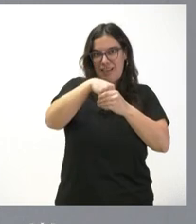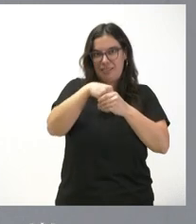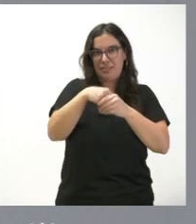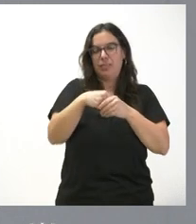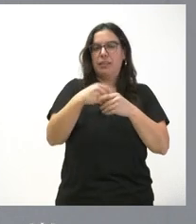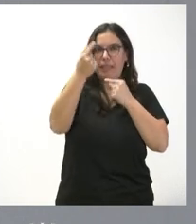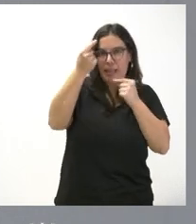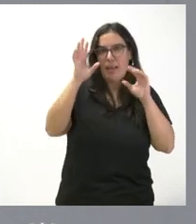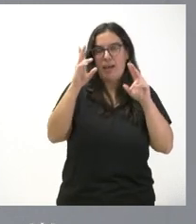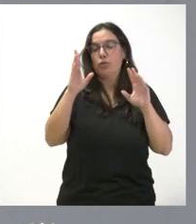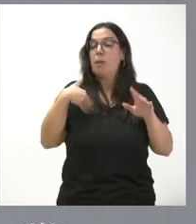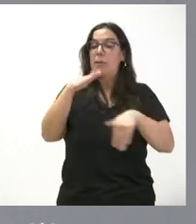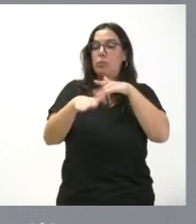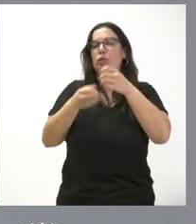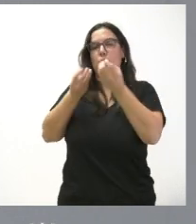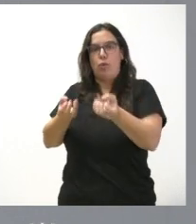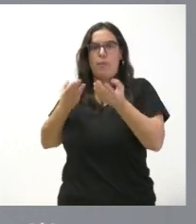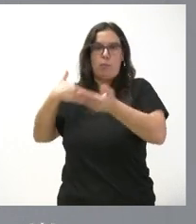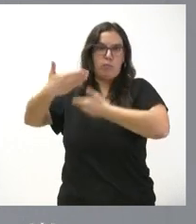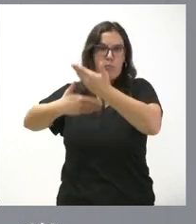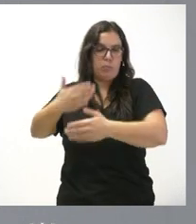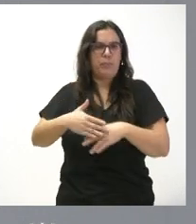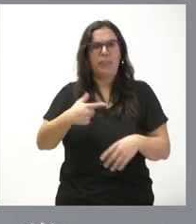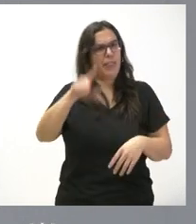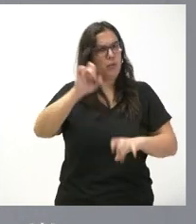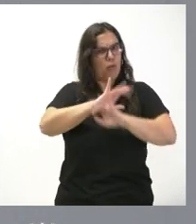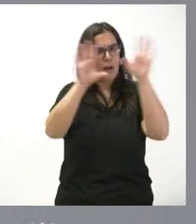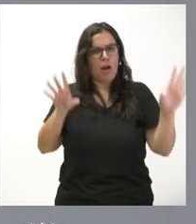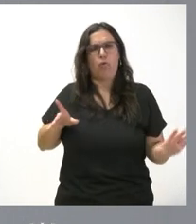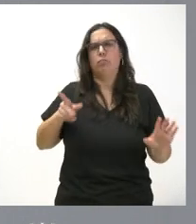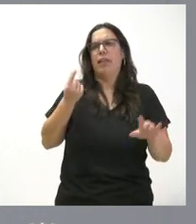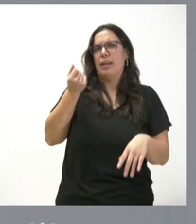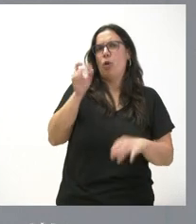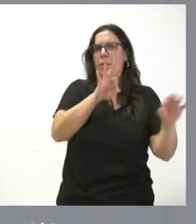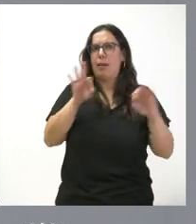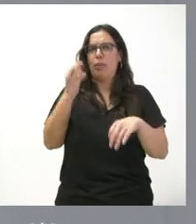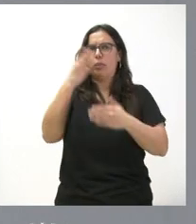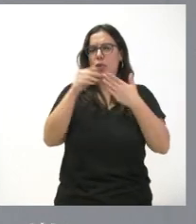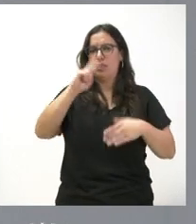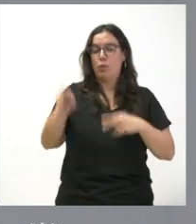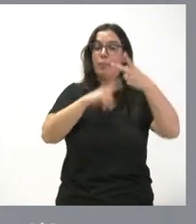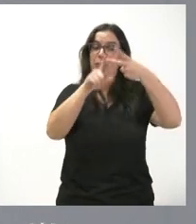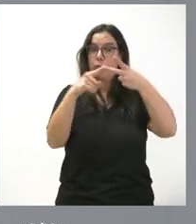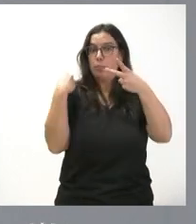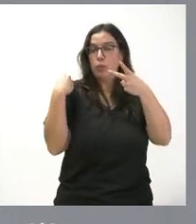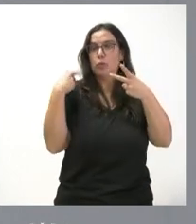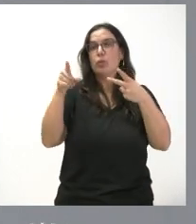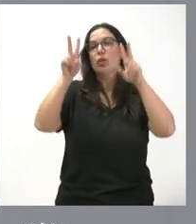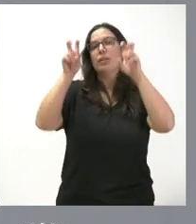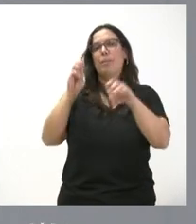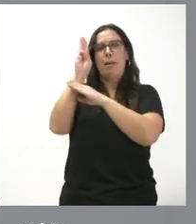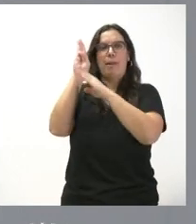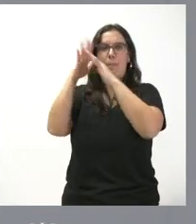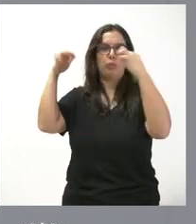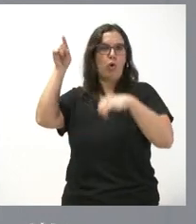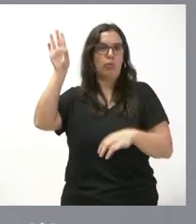vayamos avanzando en paso le iremos informando la decisión es firme la inversión prevista son 3 millones de euros la segunda de las cuestiones es un ámbito parlamentario